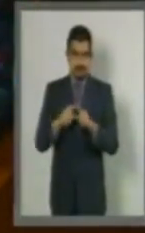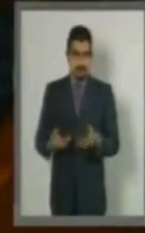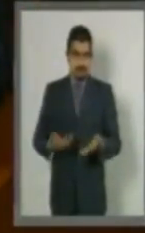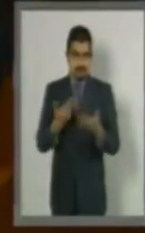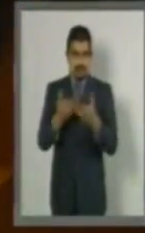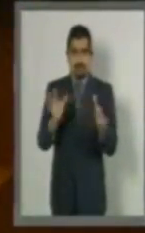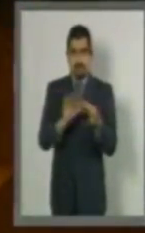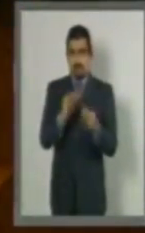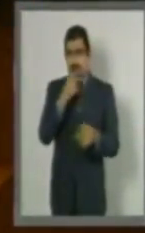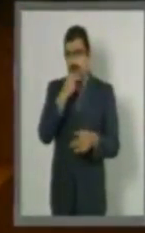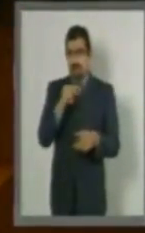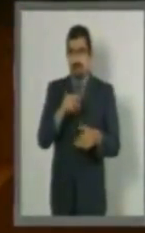Es cuanto, señor presidente. Muchas gracias.